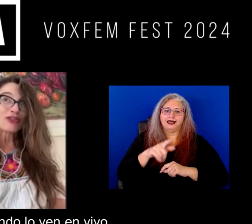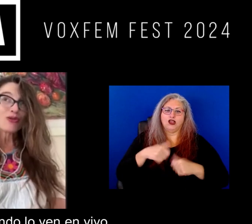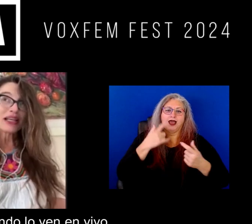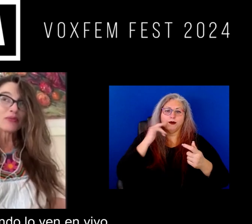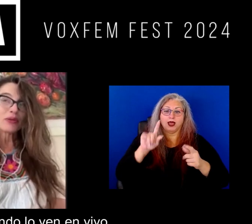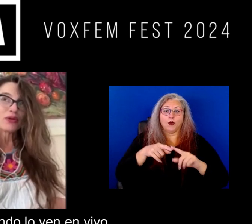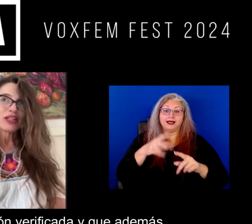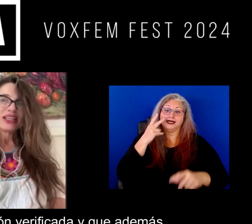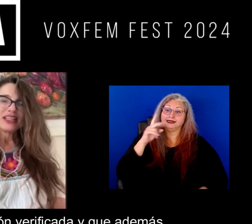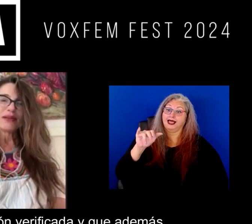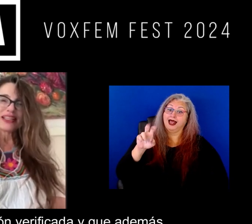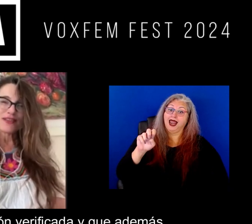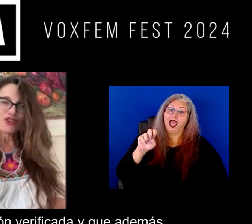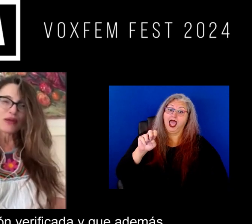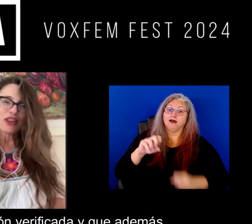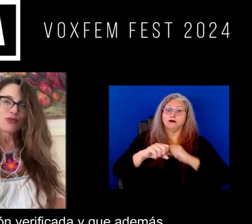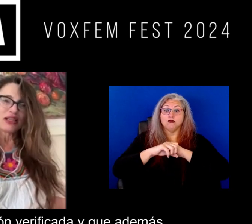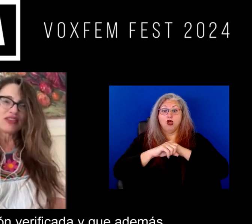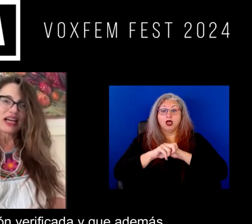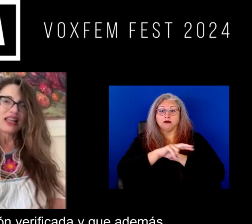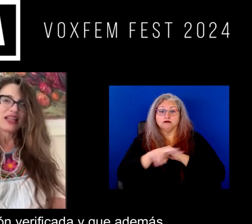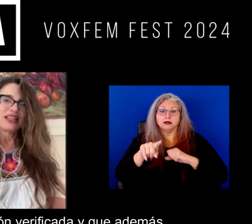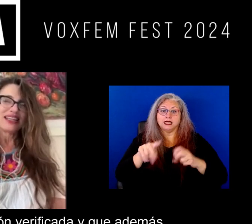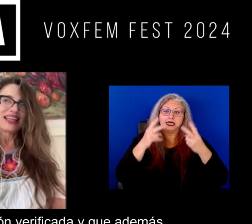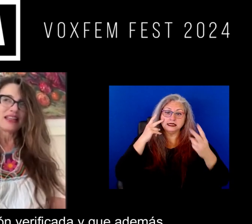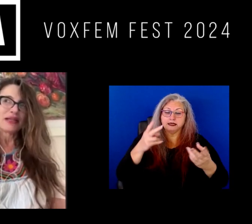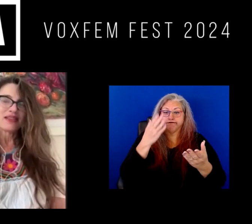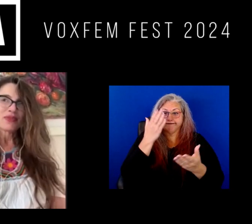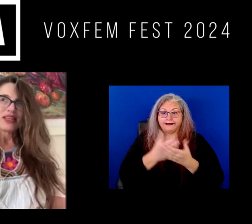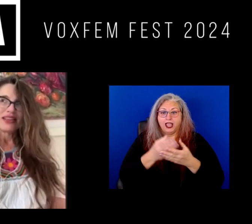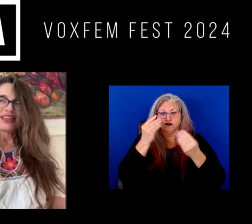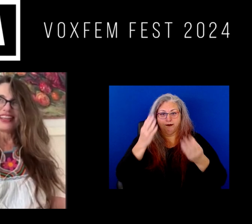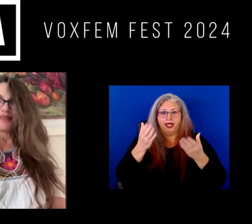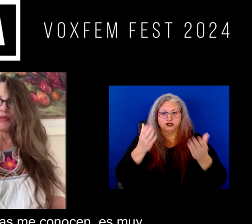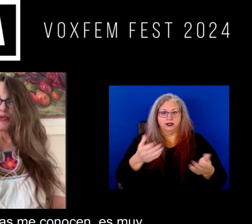entonces cuando lo ven en vivo y ven que es información verificada y que además